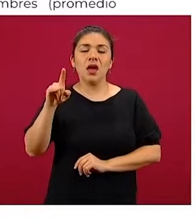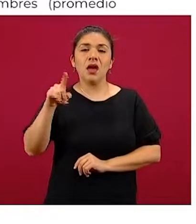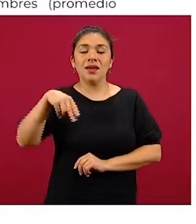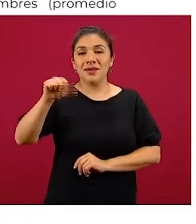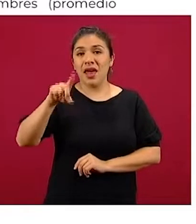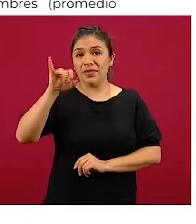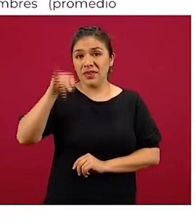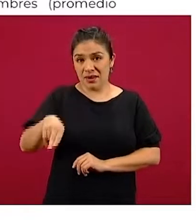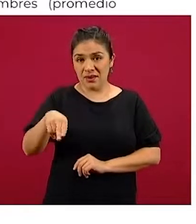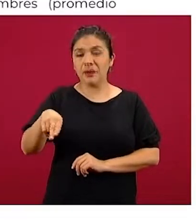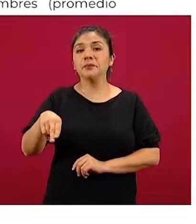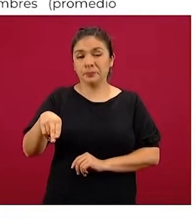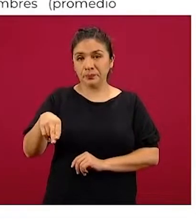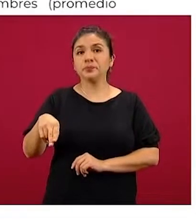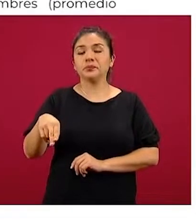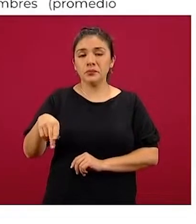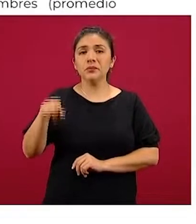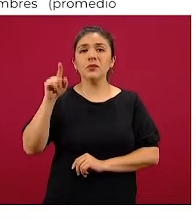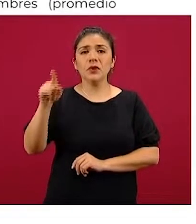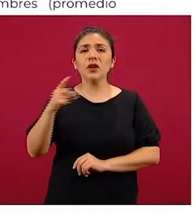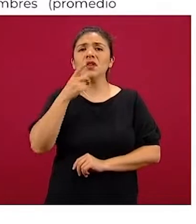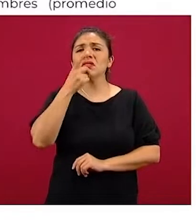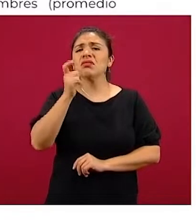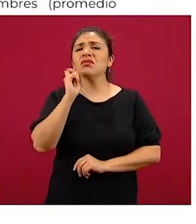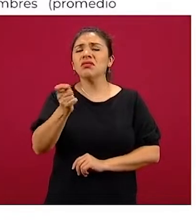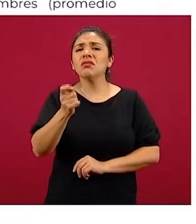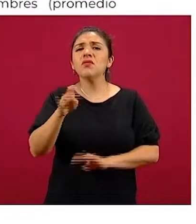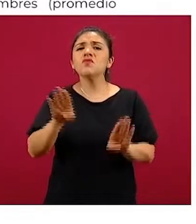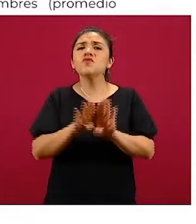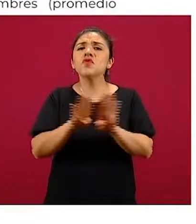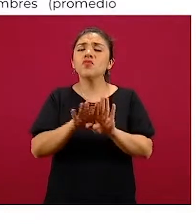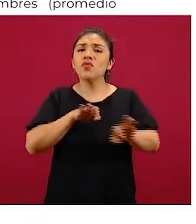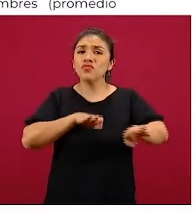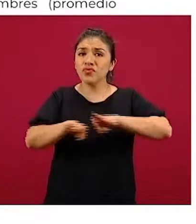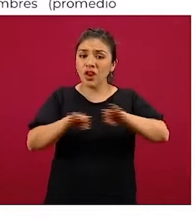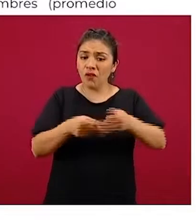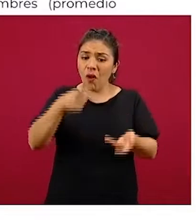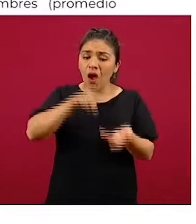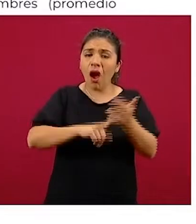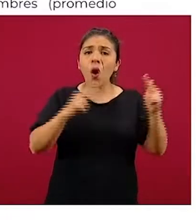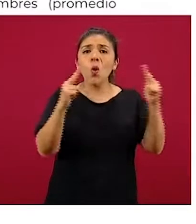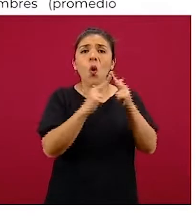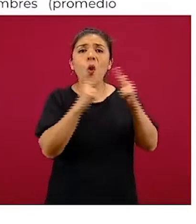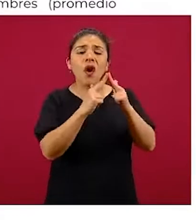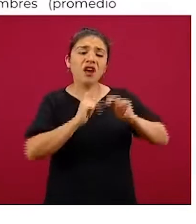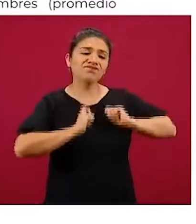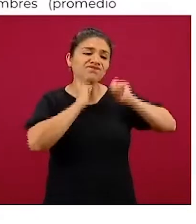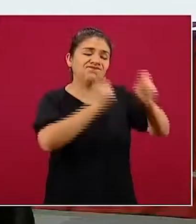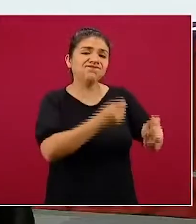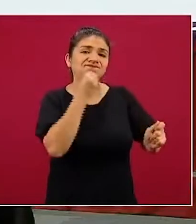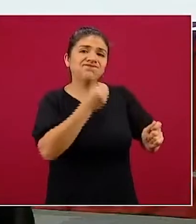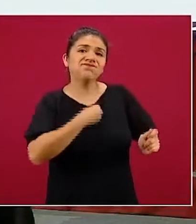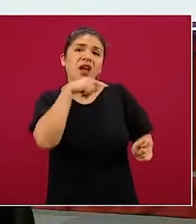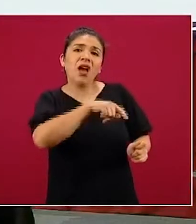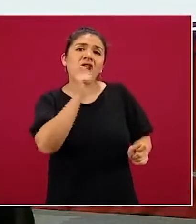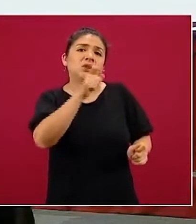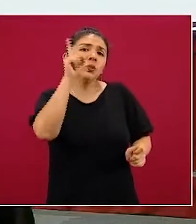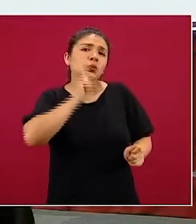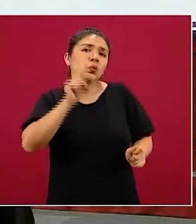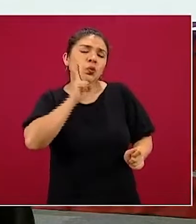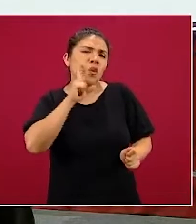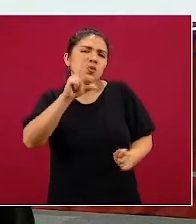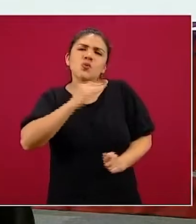Nadine Gassman la vez pasada, básicamente la asignación del trabajo dentro del hogar y cuidado de los hijos es desproporcional